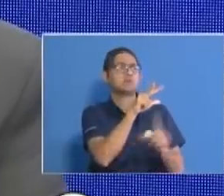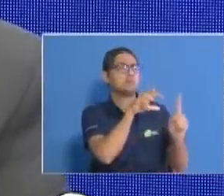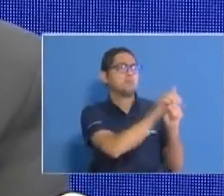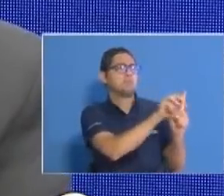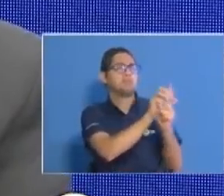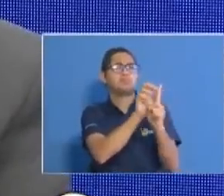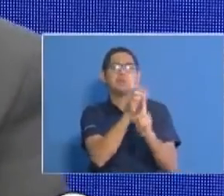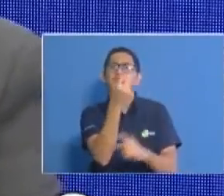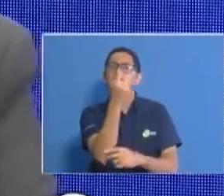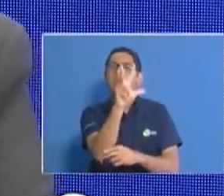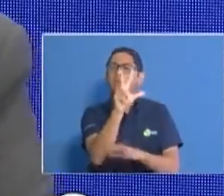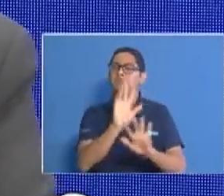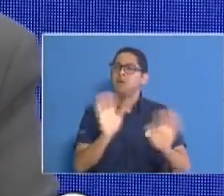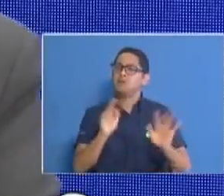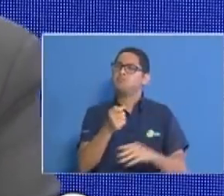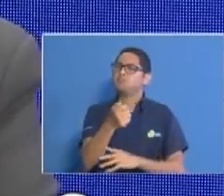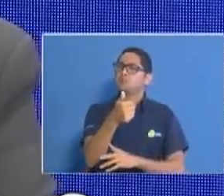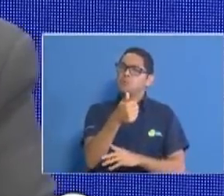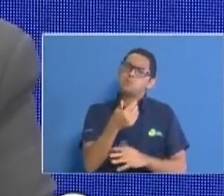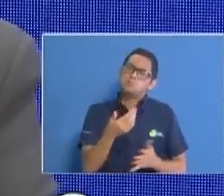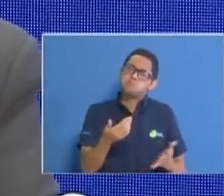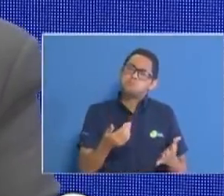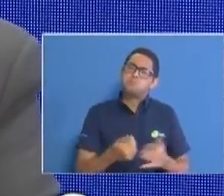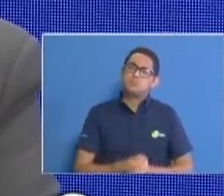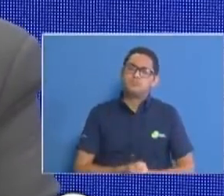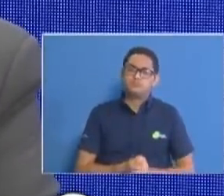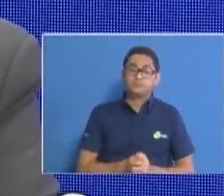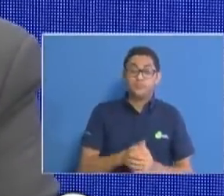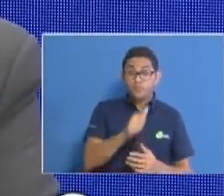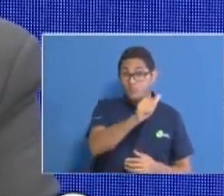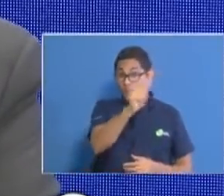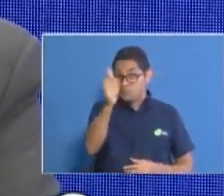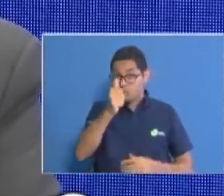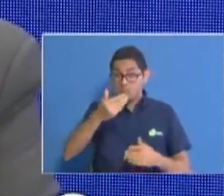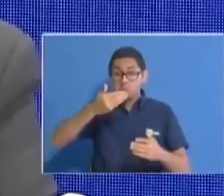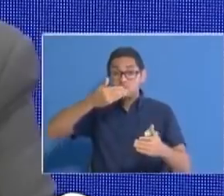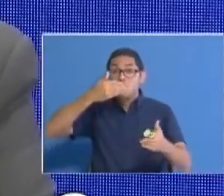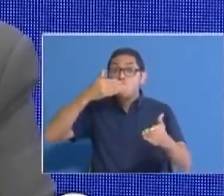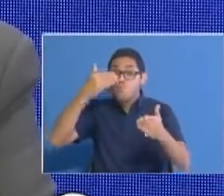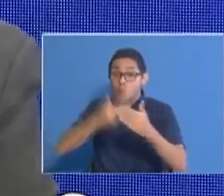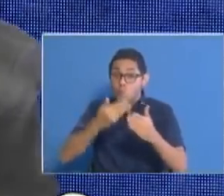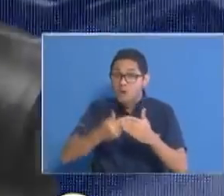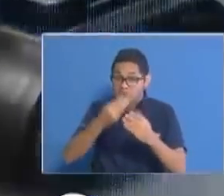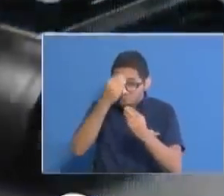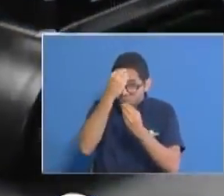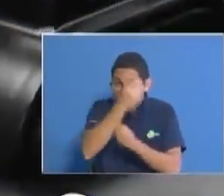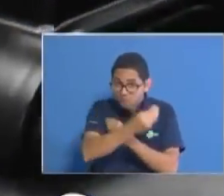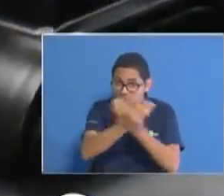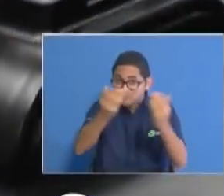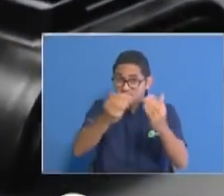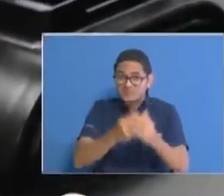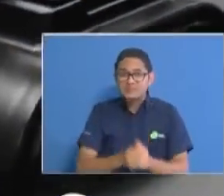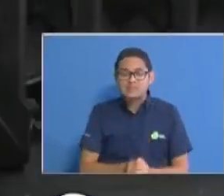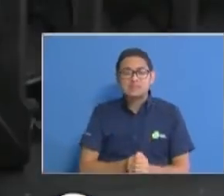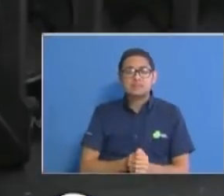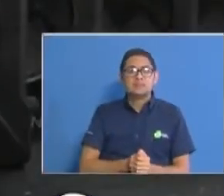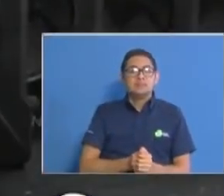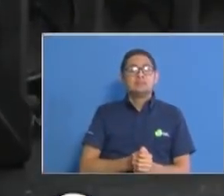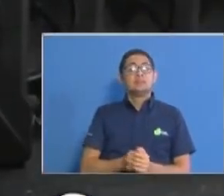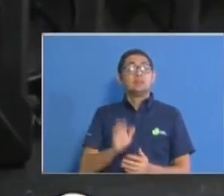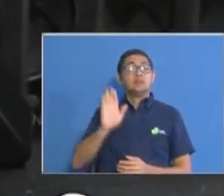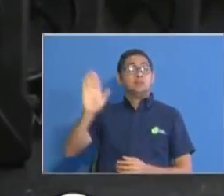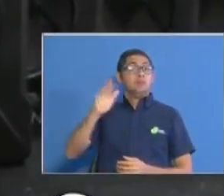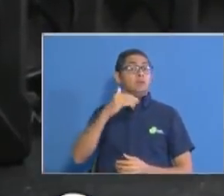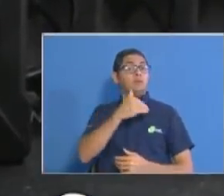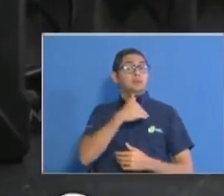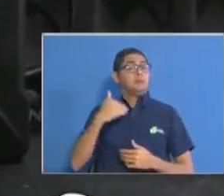provincia una buena noticia para la fuerza pública dentro de las prioridades del Ministerio